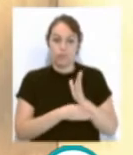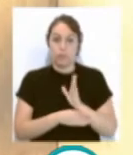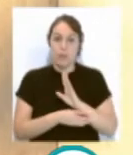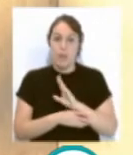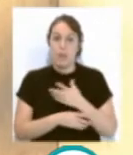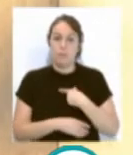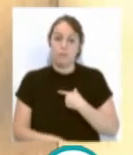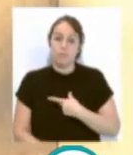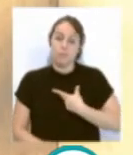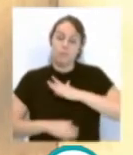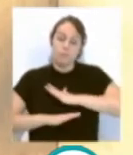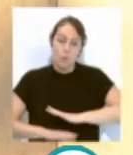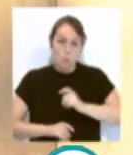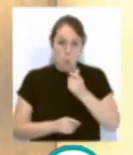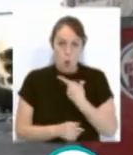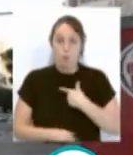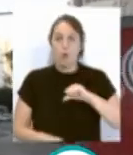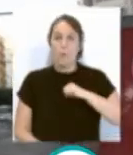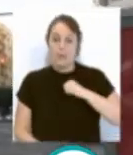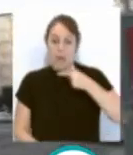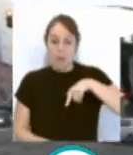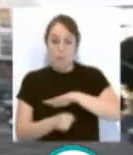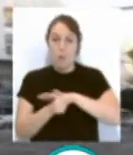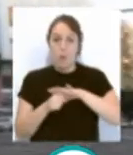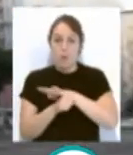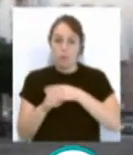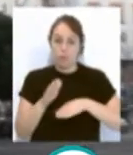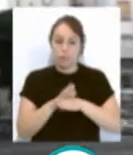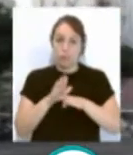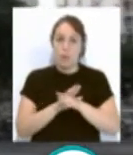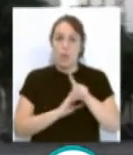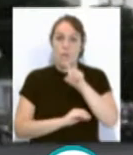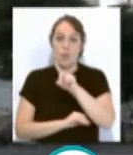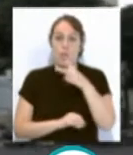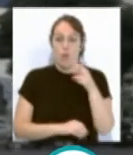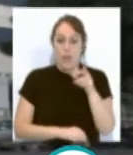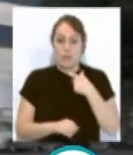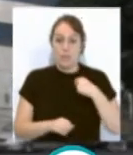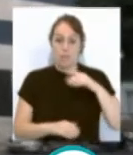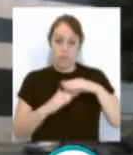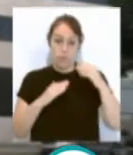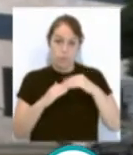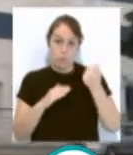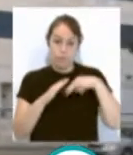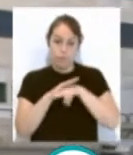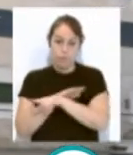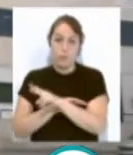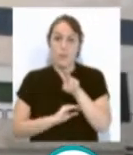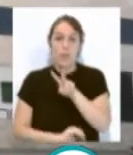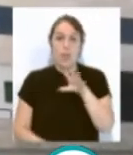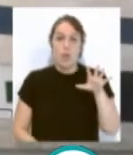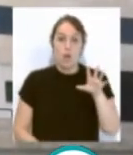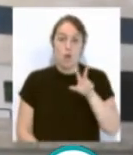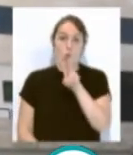cierto respiro. Sin embargo, los hospitales de la provincia siguen manteniendo 120 pacientes ingresados, de los que 25 se